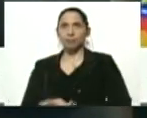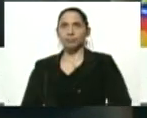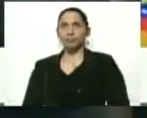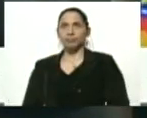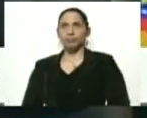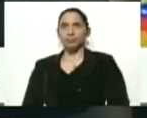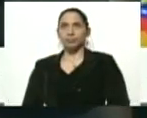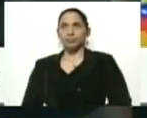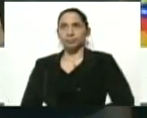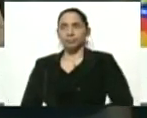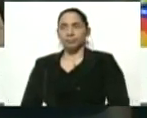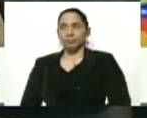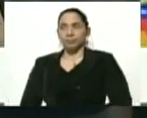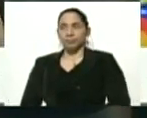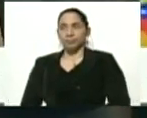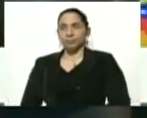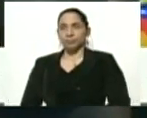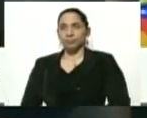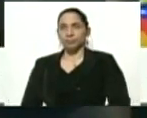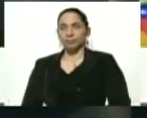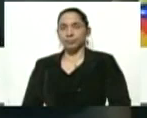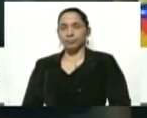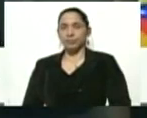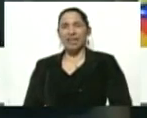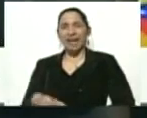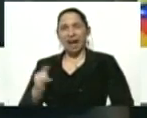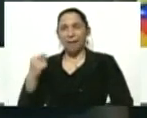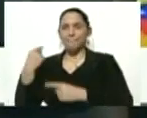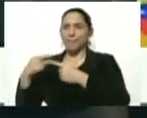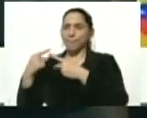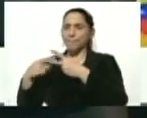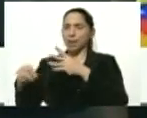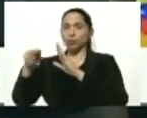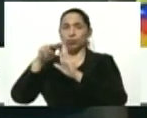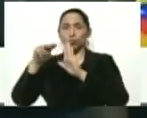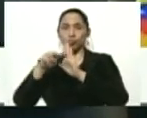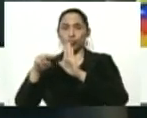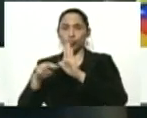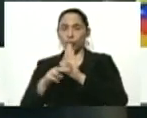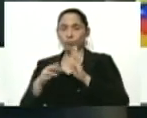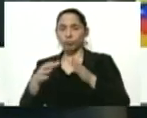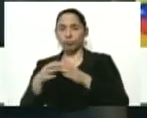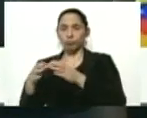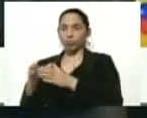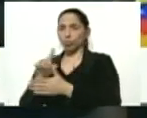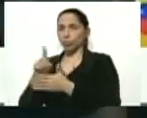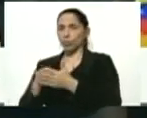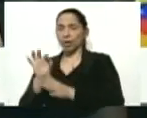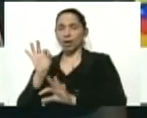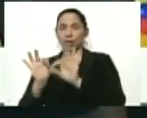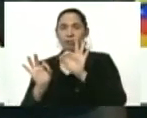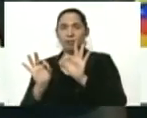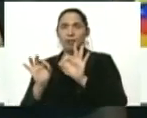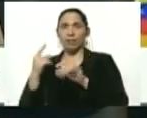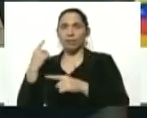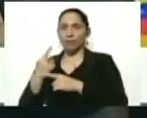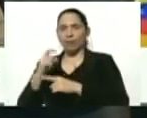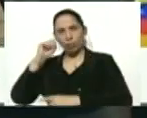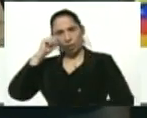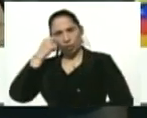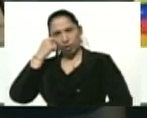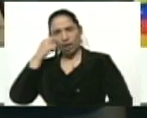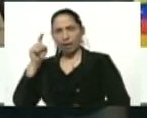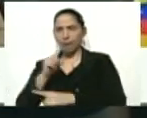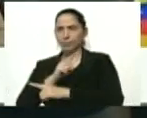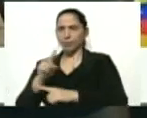aplicarse el sistema de higiene. Y luego hay una serie de normas de tipo general y algunas específicas que vamos a recordar muy brevemente.